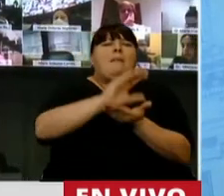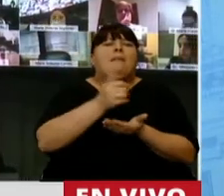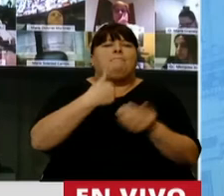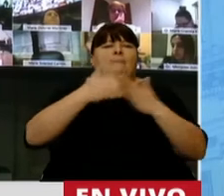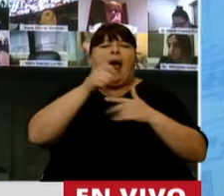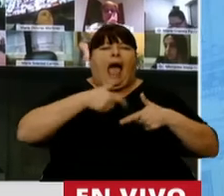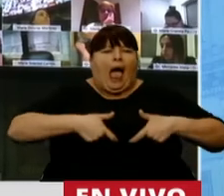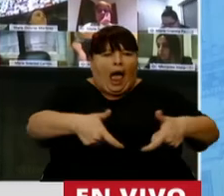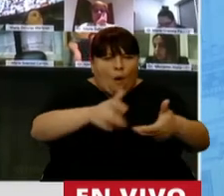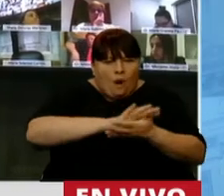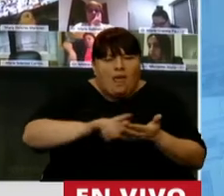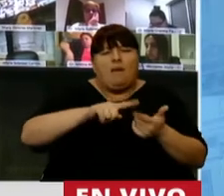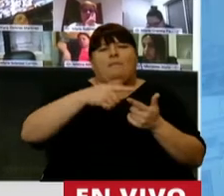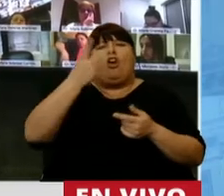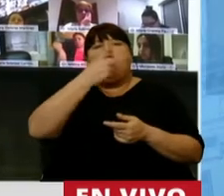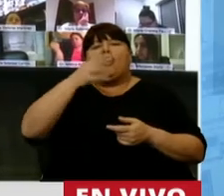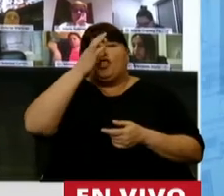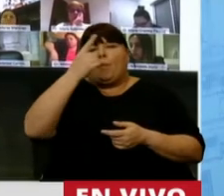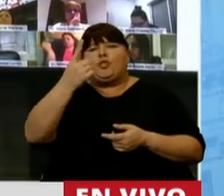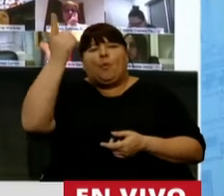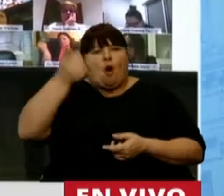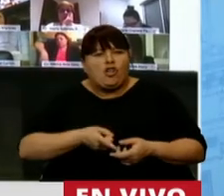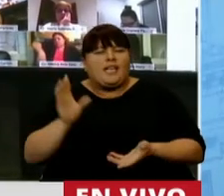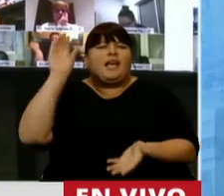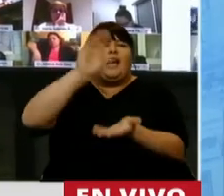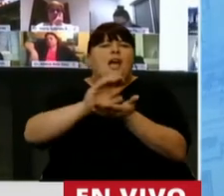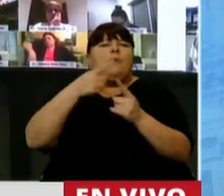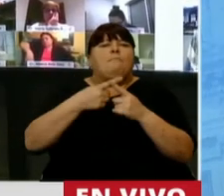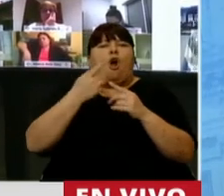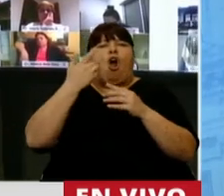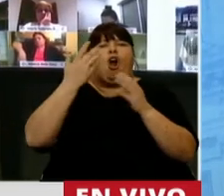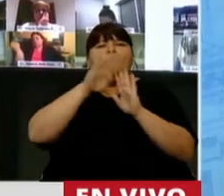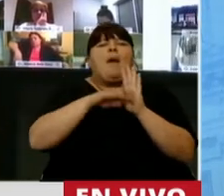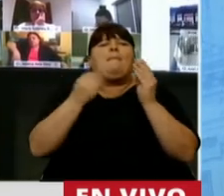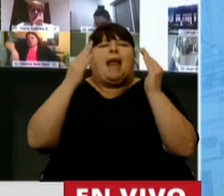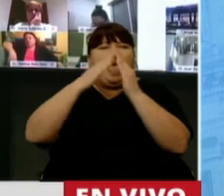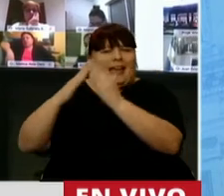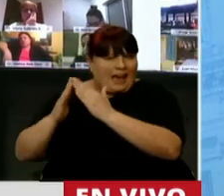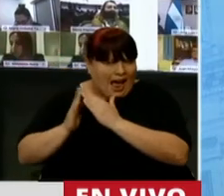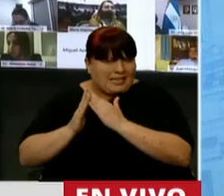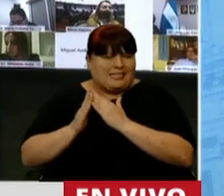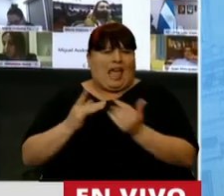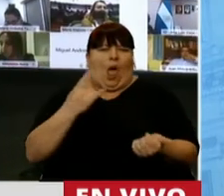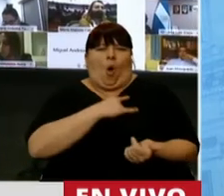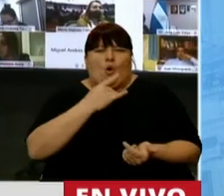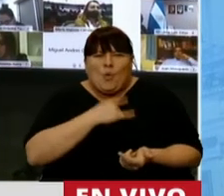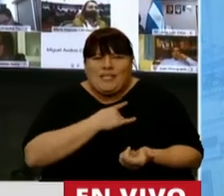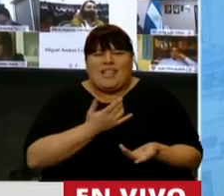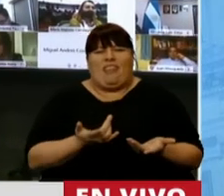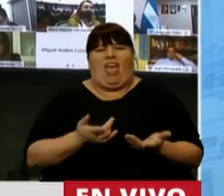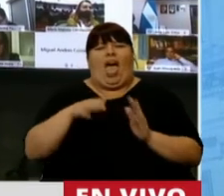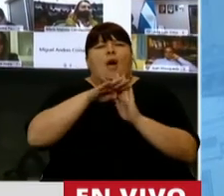de agua potable, el aumento del 221% en inversión en programas de vivienda, universidades,